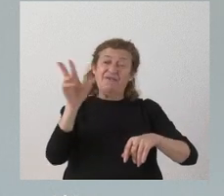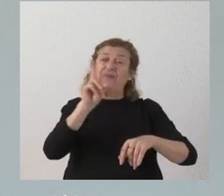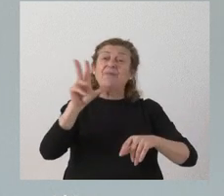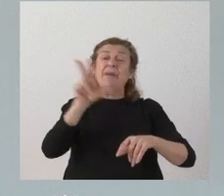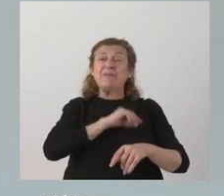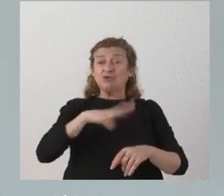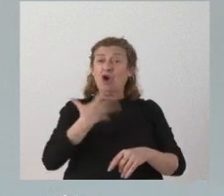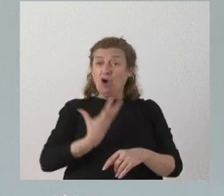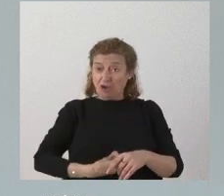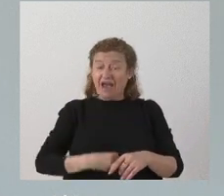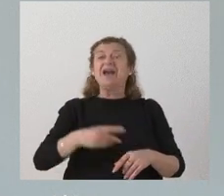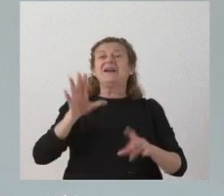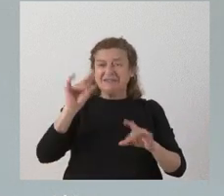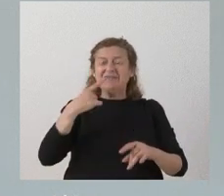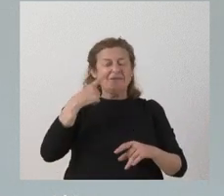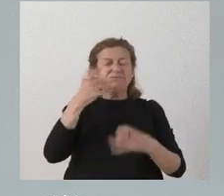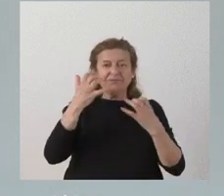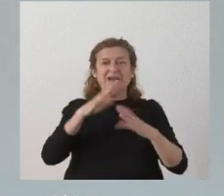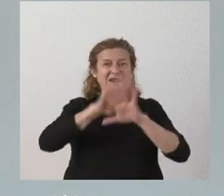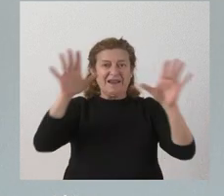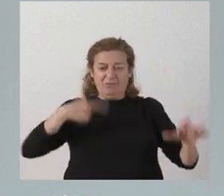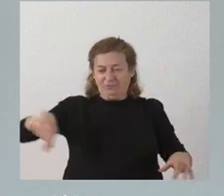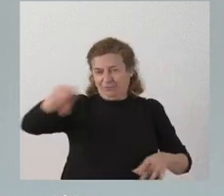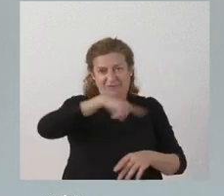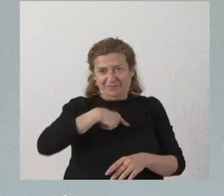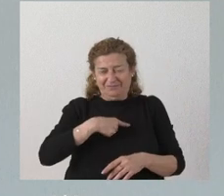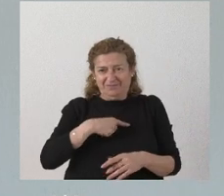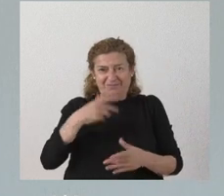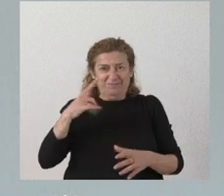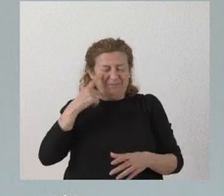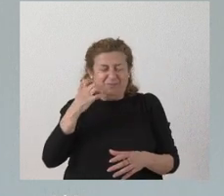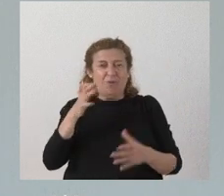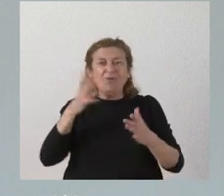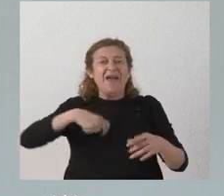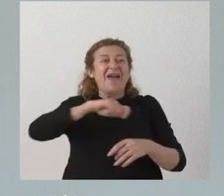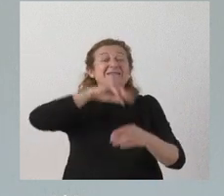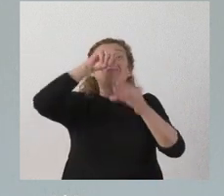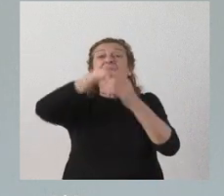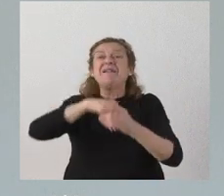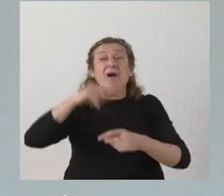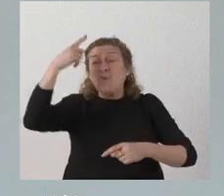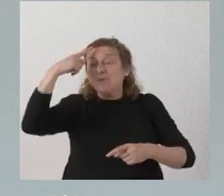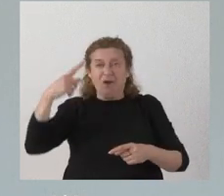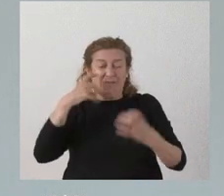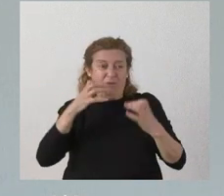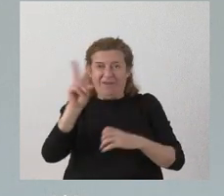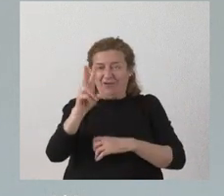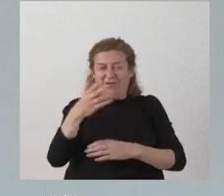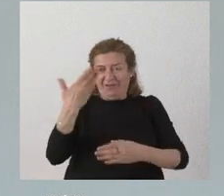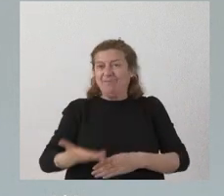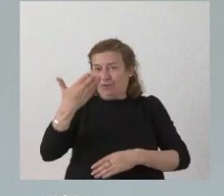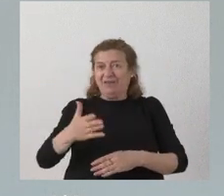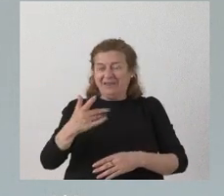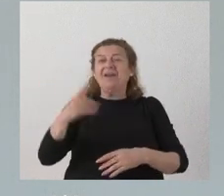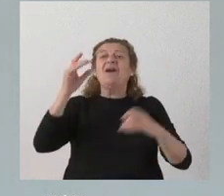premios Goya refleja claramente la posición de nuestra comunidad que es primordial dentro de España en materia cultural viene en nuestro estatuto de